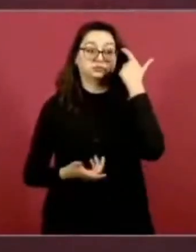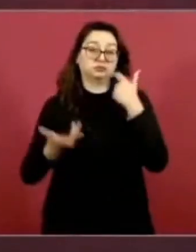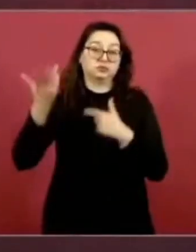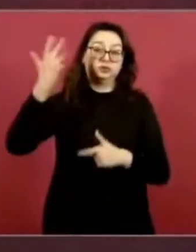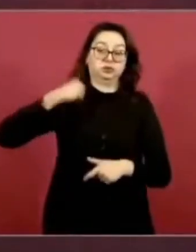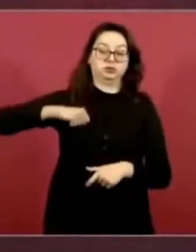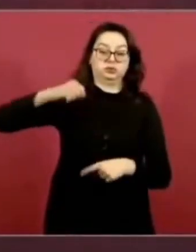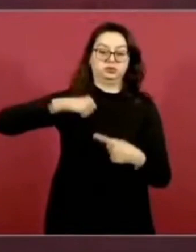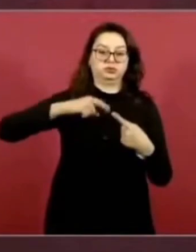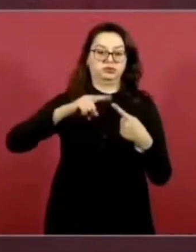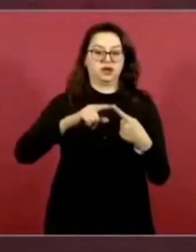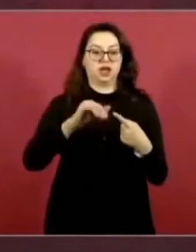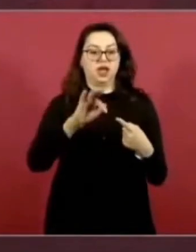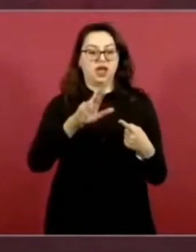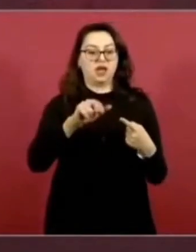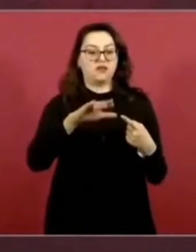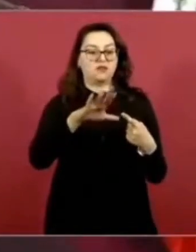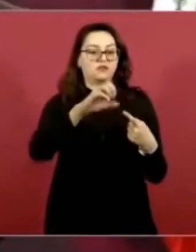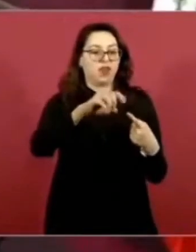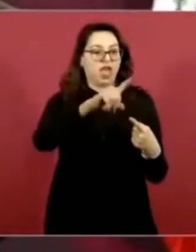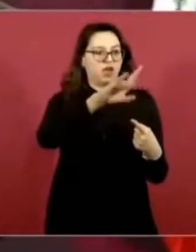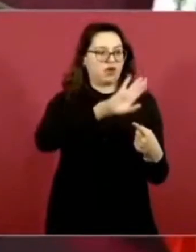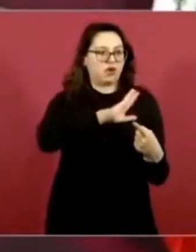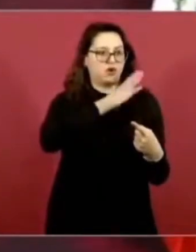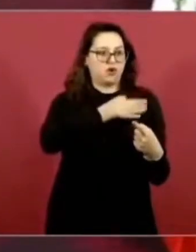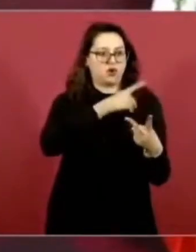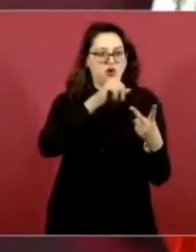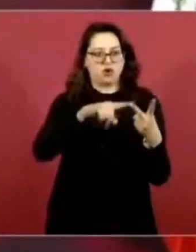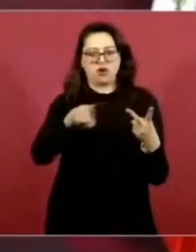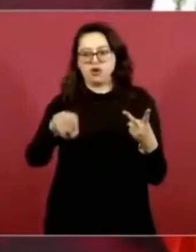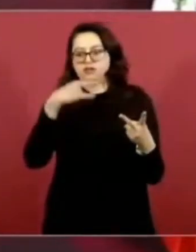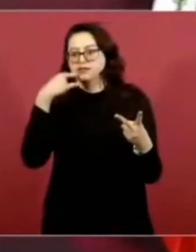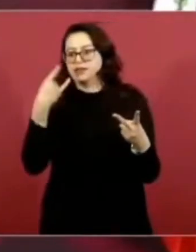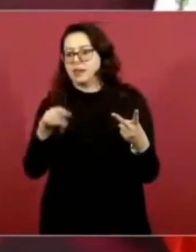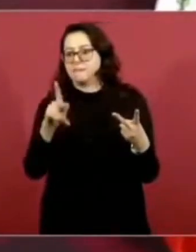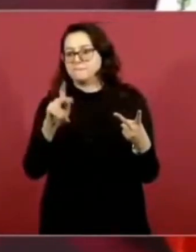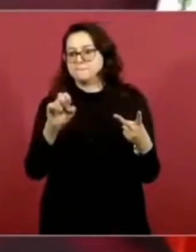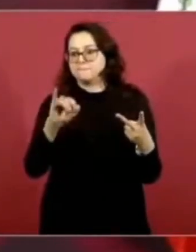o para ser más preciso.